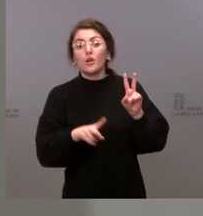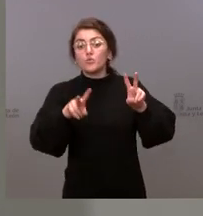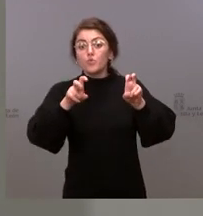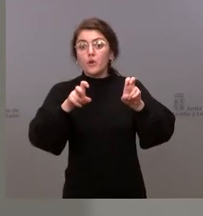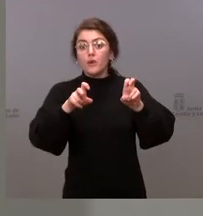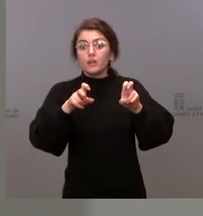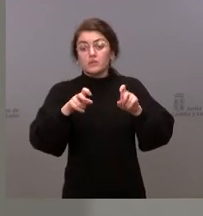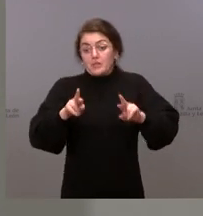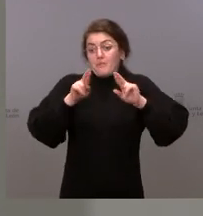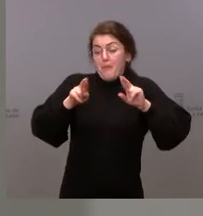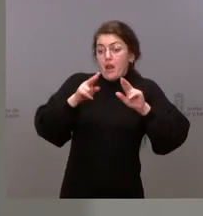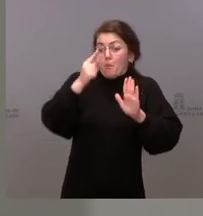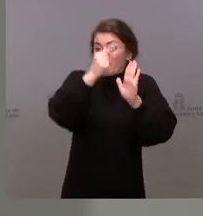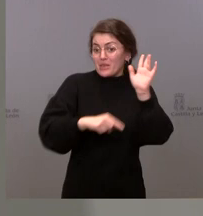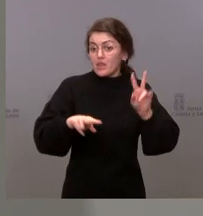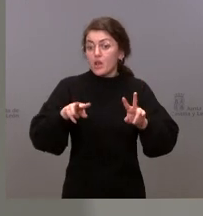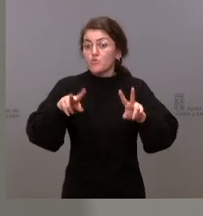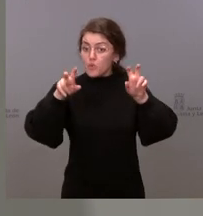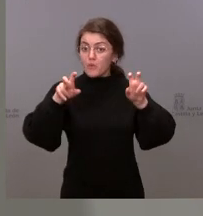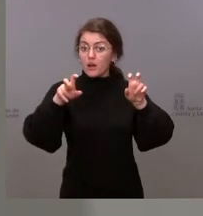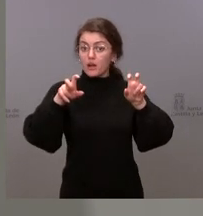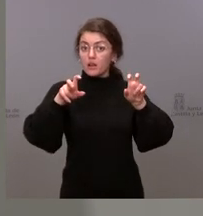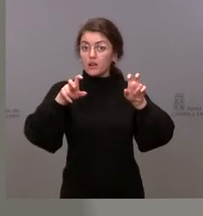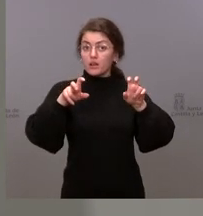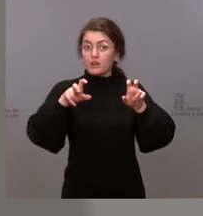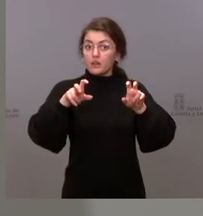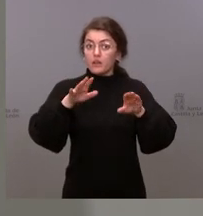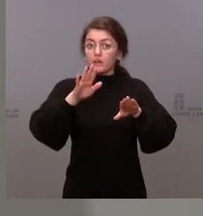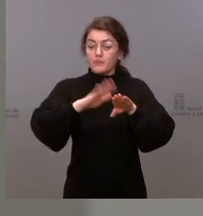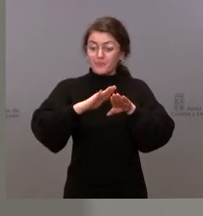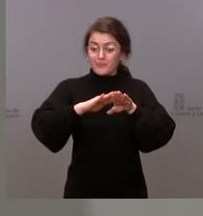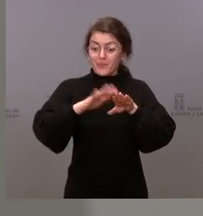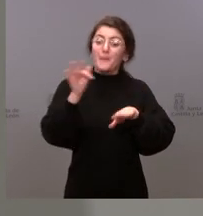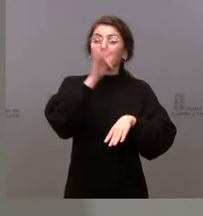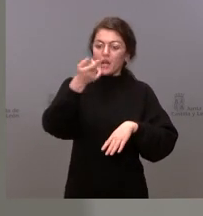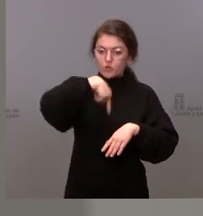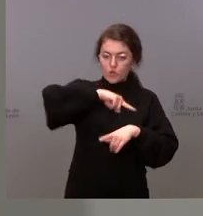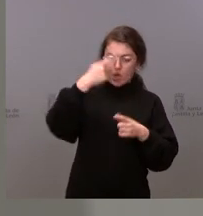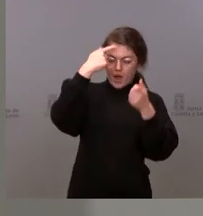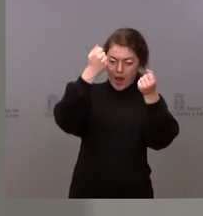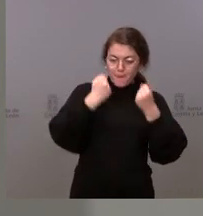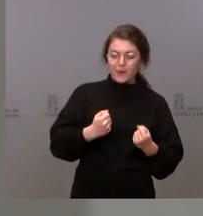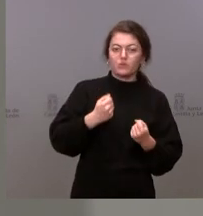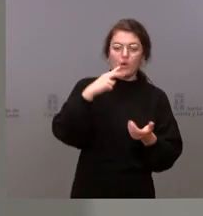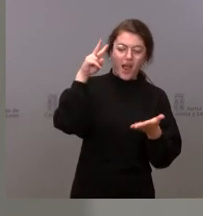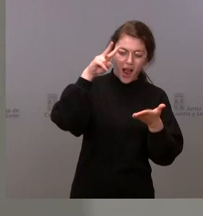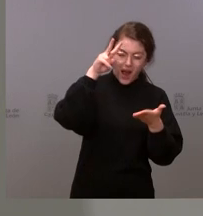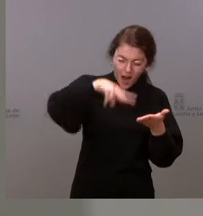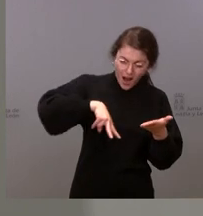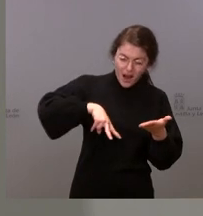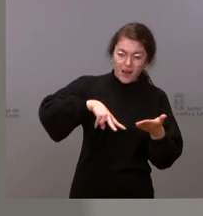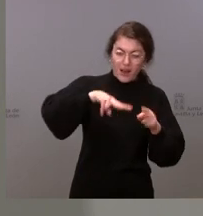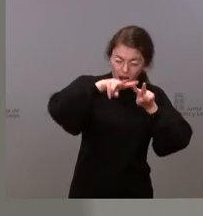dentro del Consejo Interterritorial y también será analizado por nuestros expertos y nosotros, con el resultado de las dos cosas,